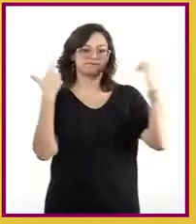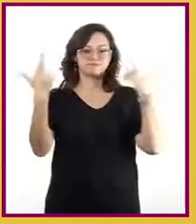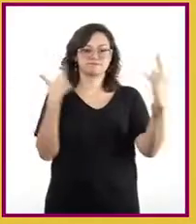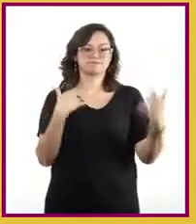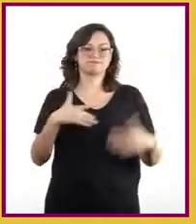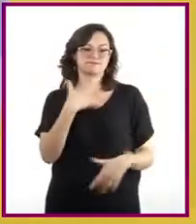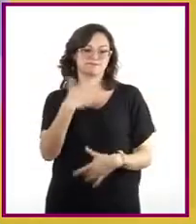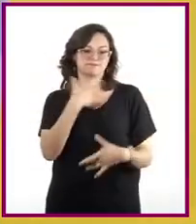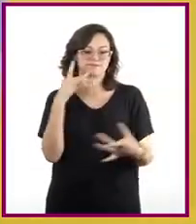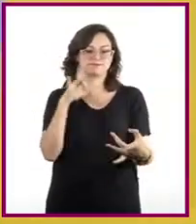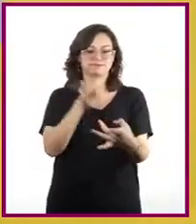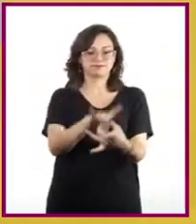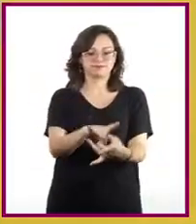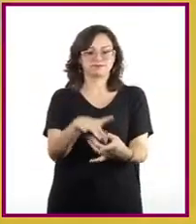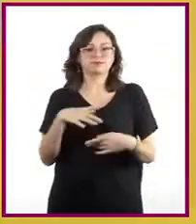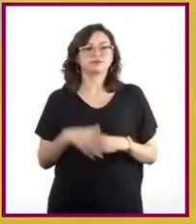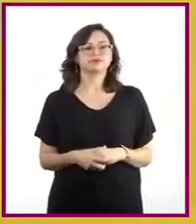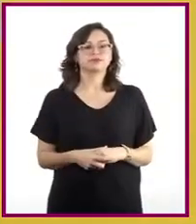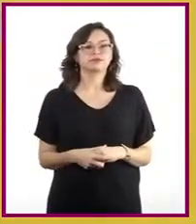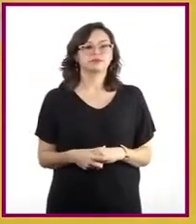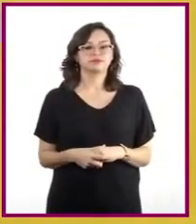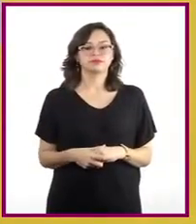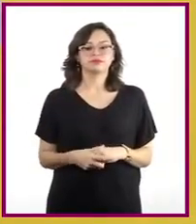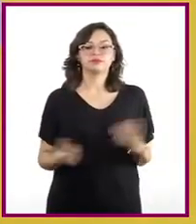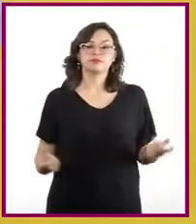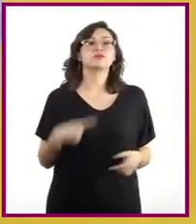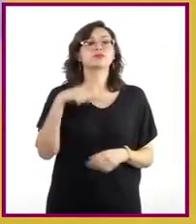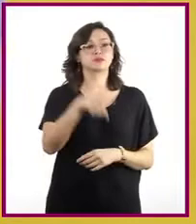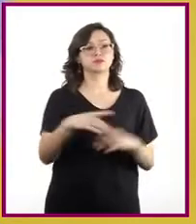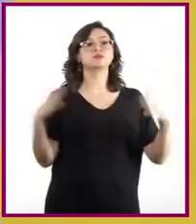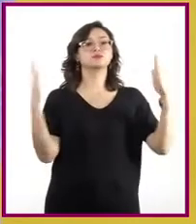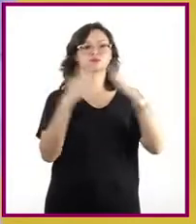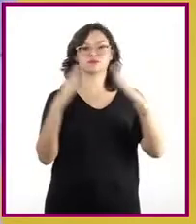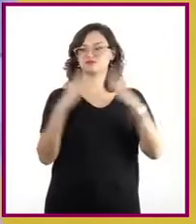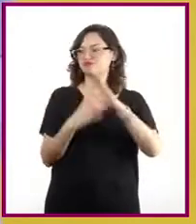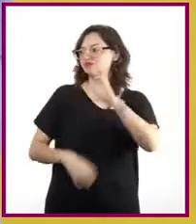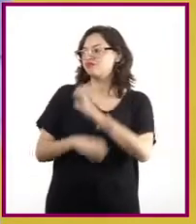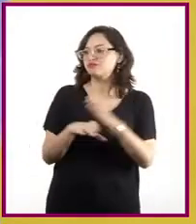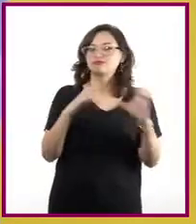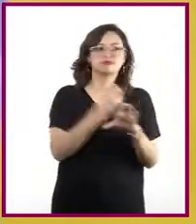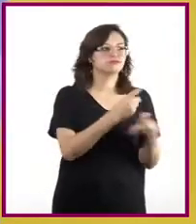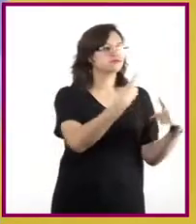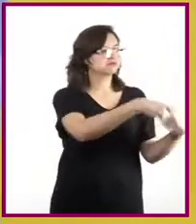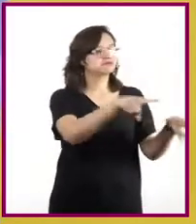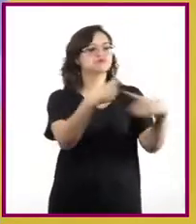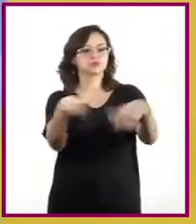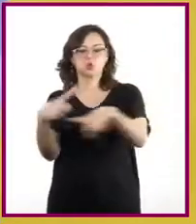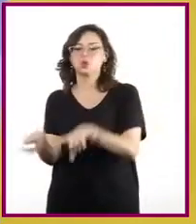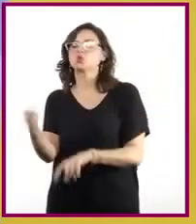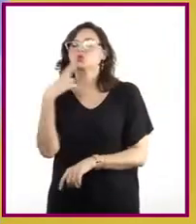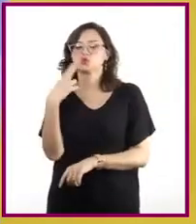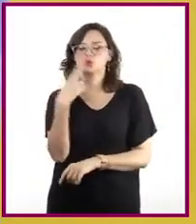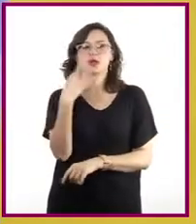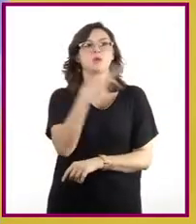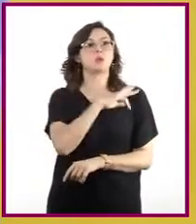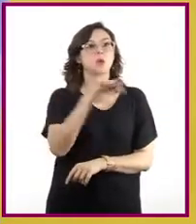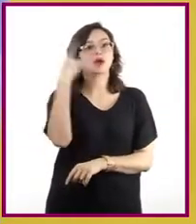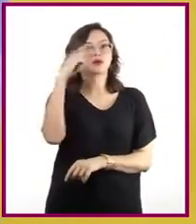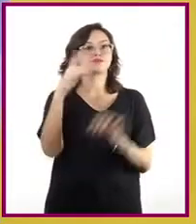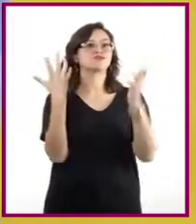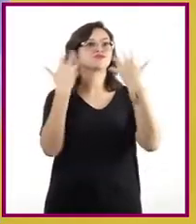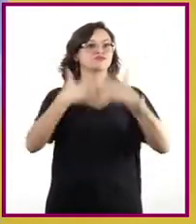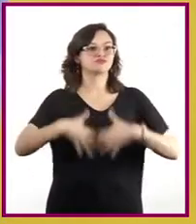esas ideas. Seguramente en casa tienen muchas cosas que podrán utilizar para crear esta